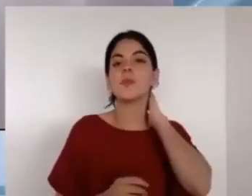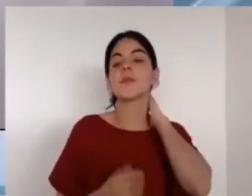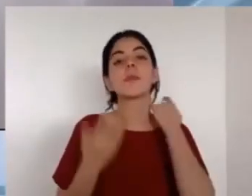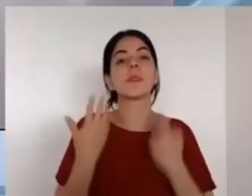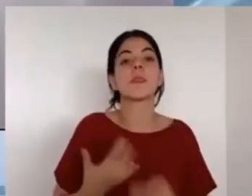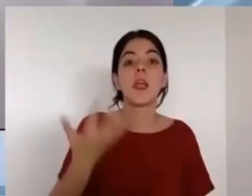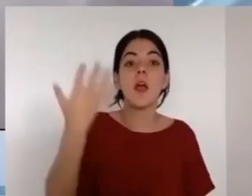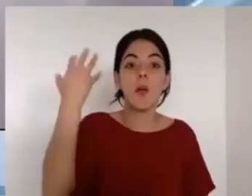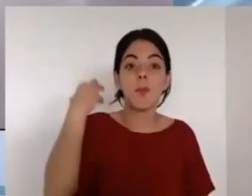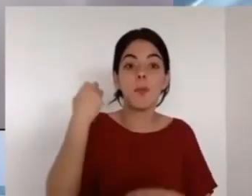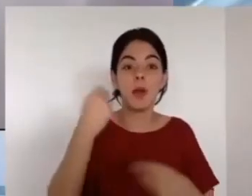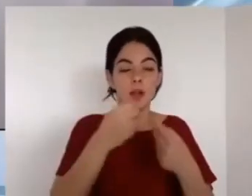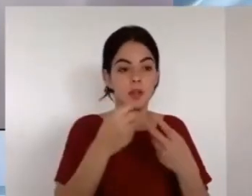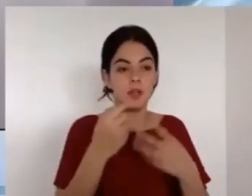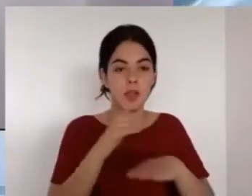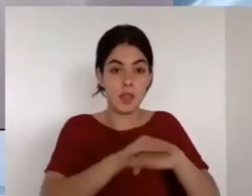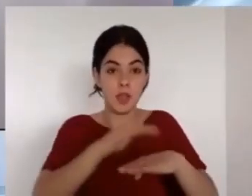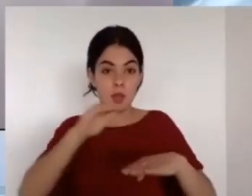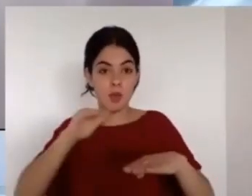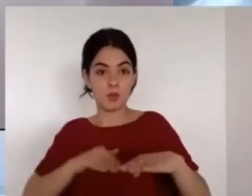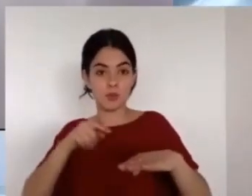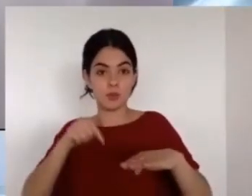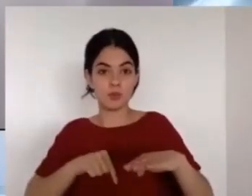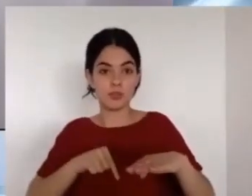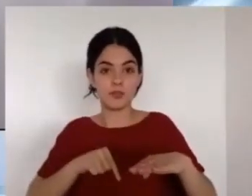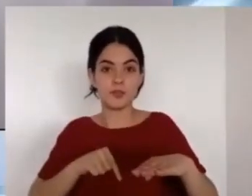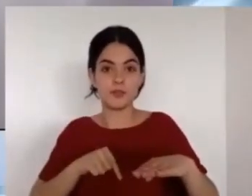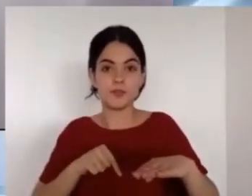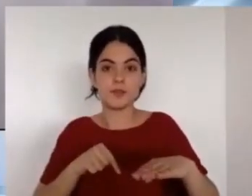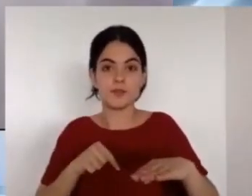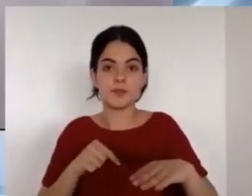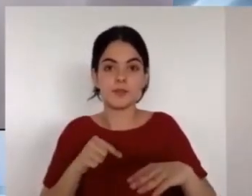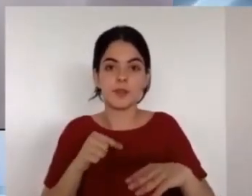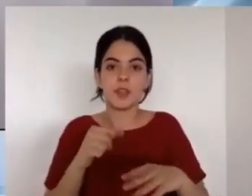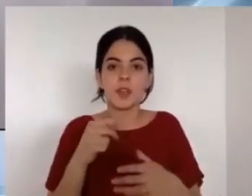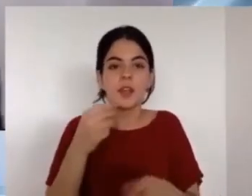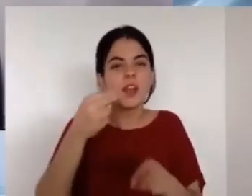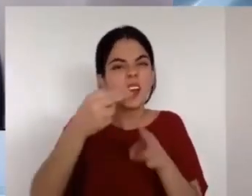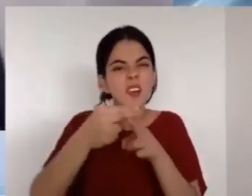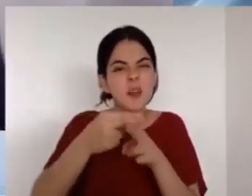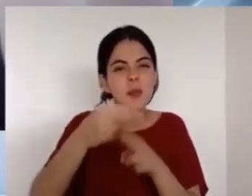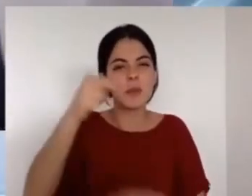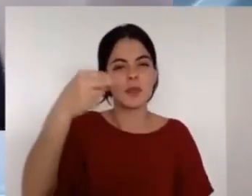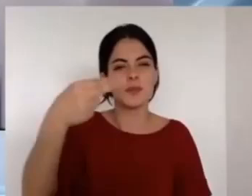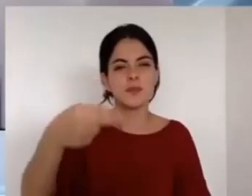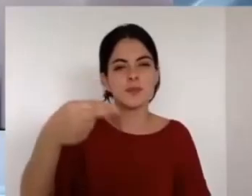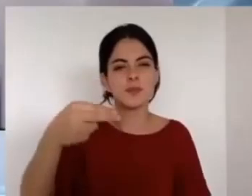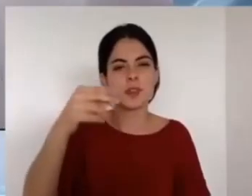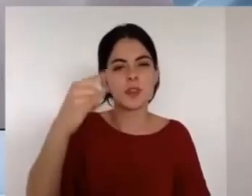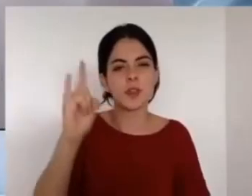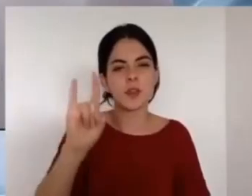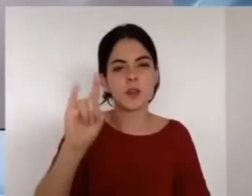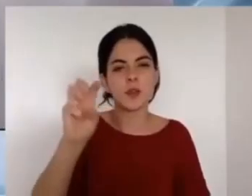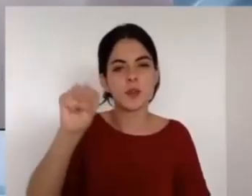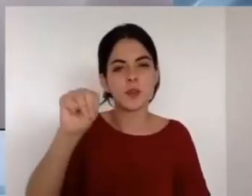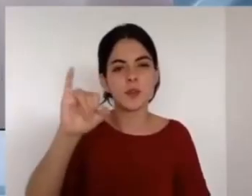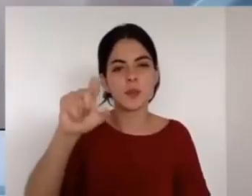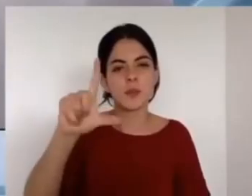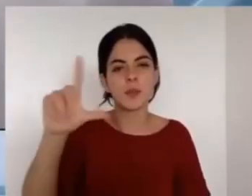Yo quiero decirles, hermanos, que el primer requisito para una oración